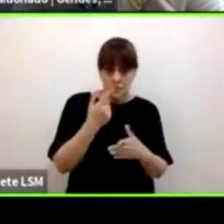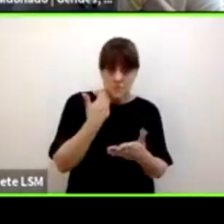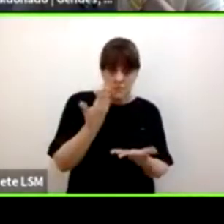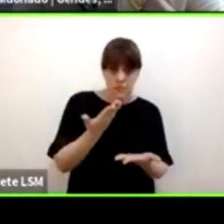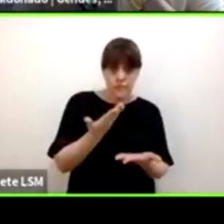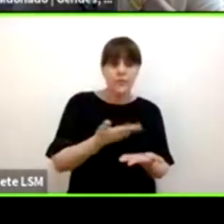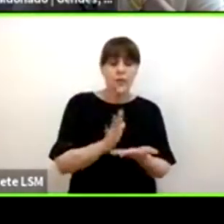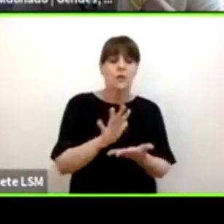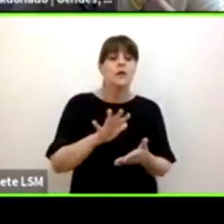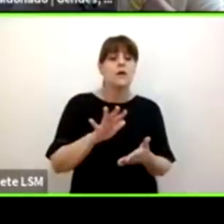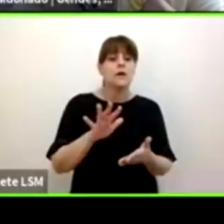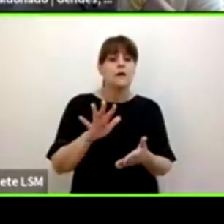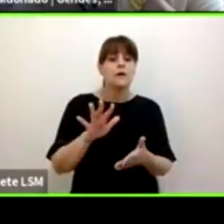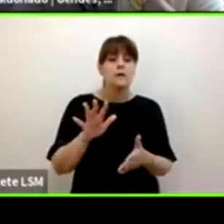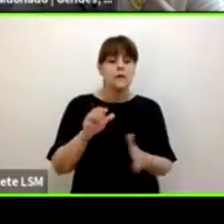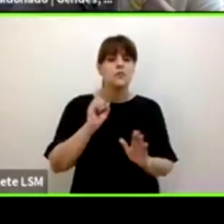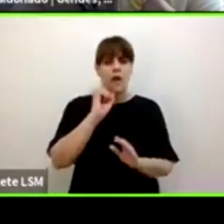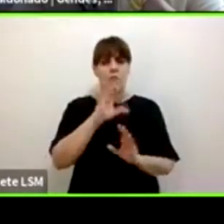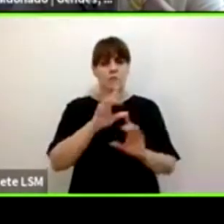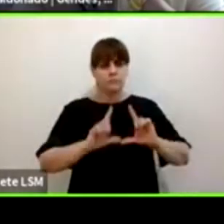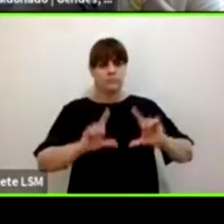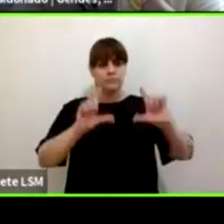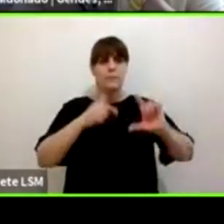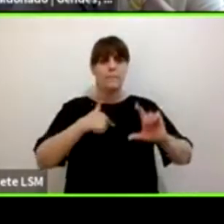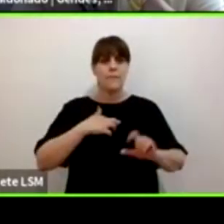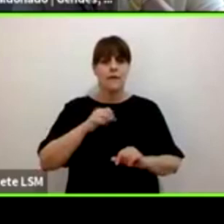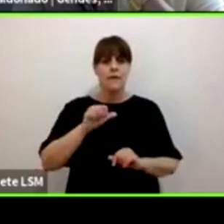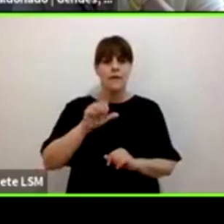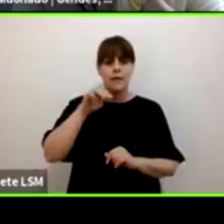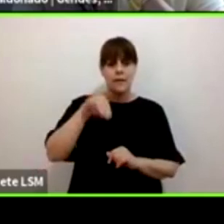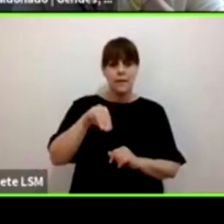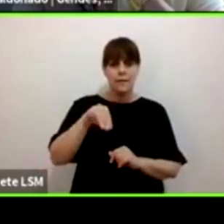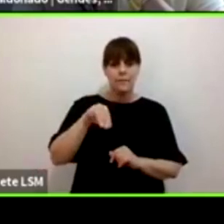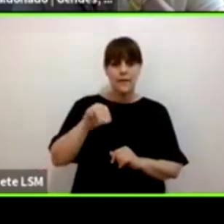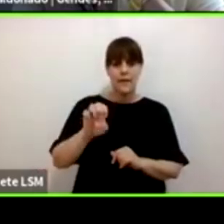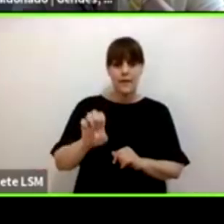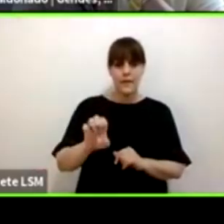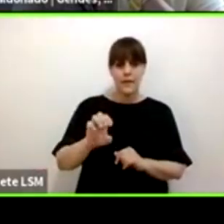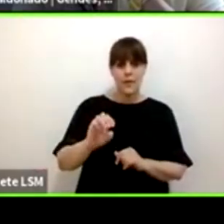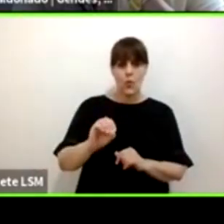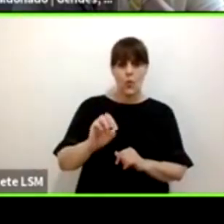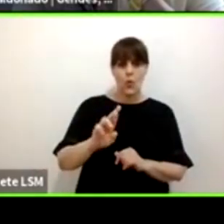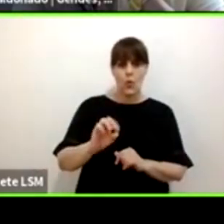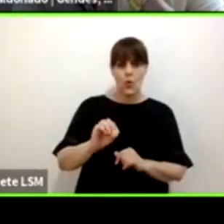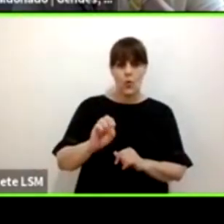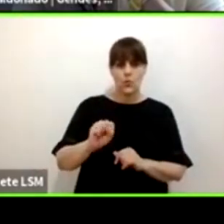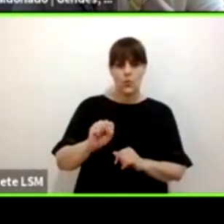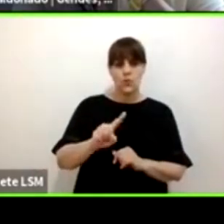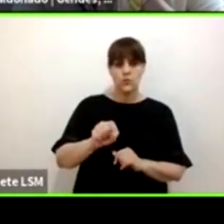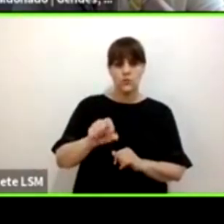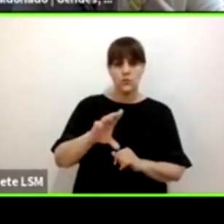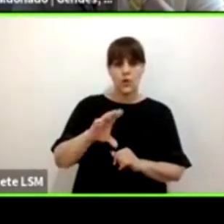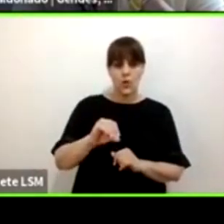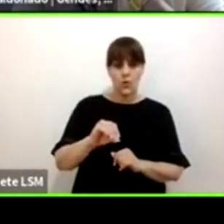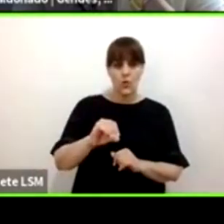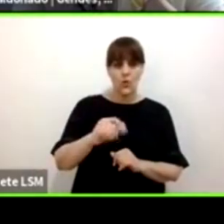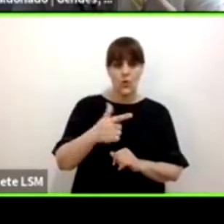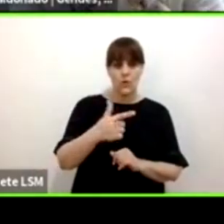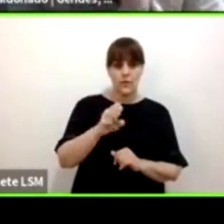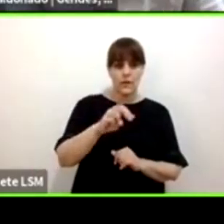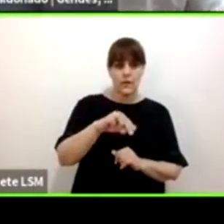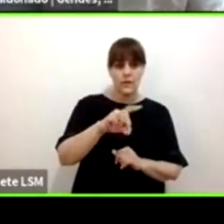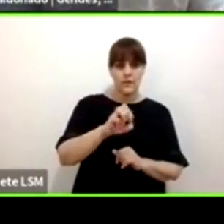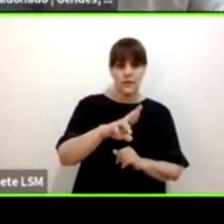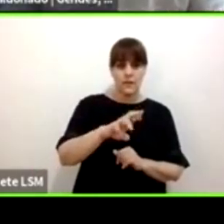bueno lo dejamos ahí en la presentación pero mi correo es meorosco arroba genders con r no me confundan con